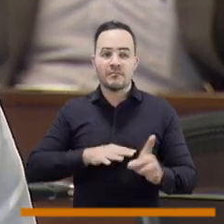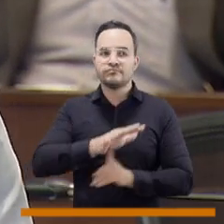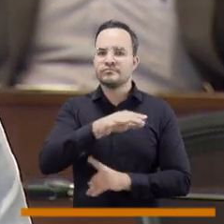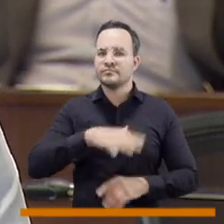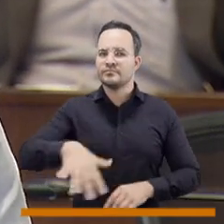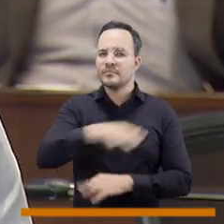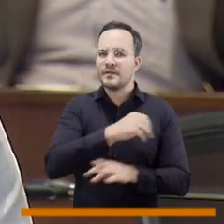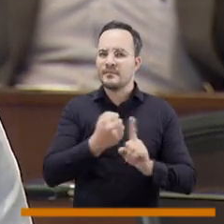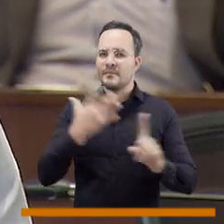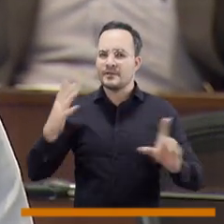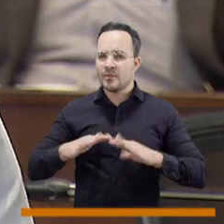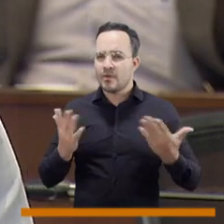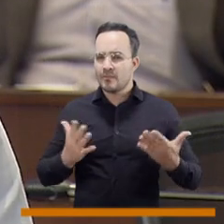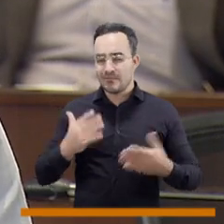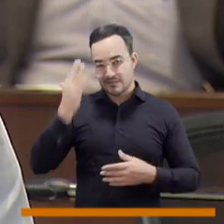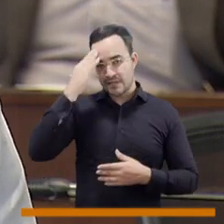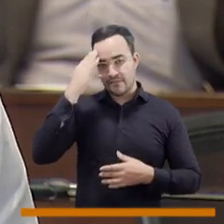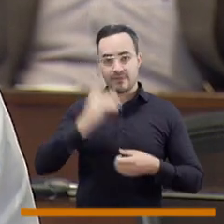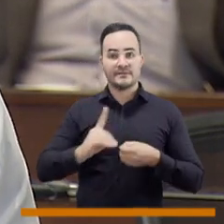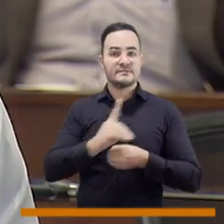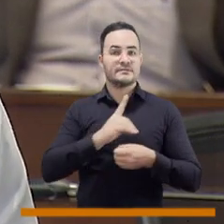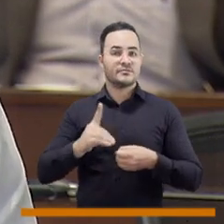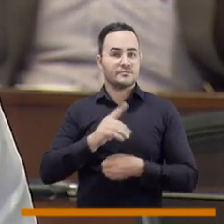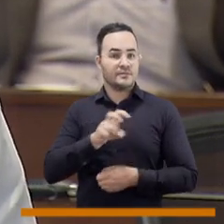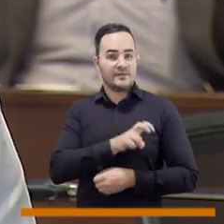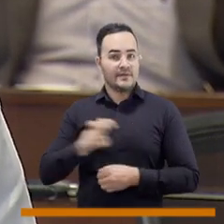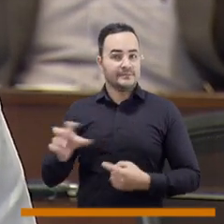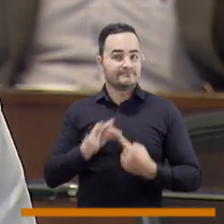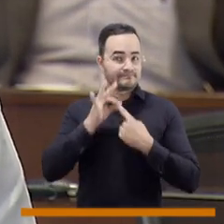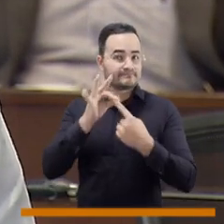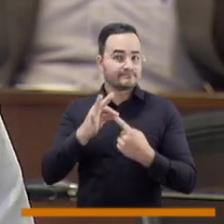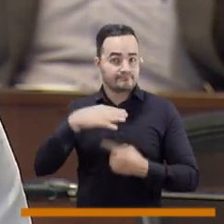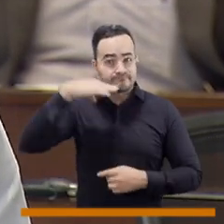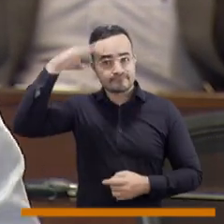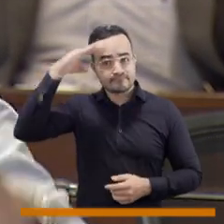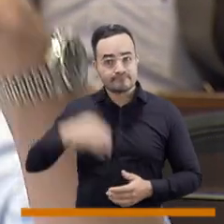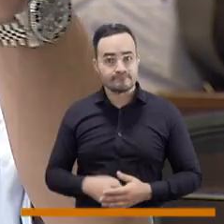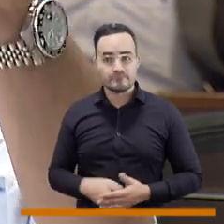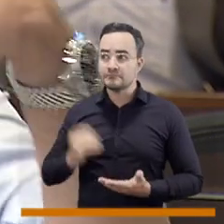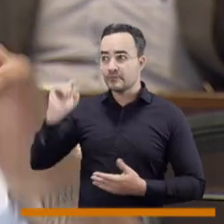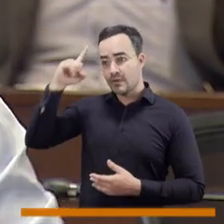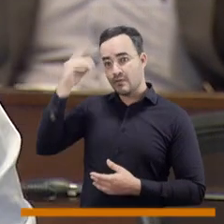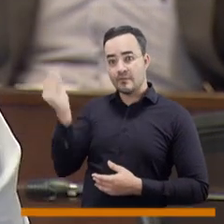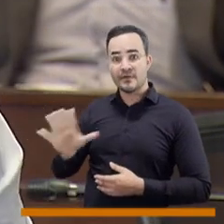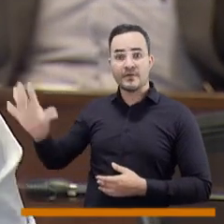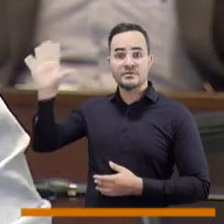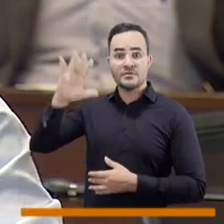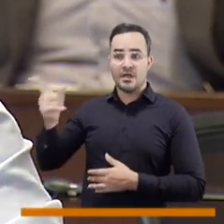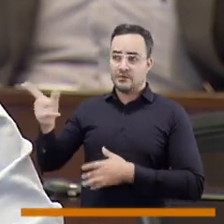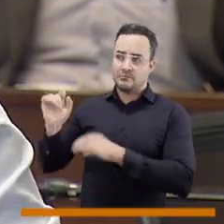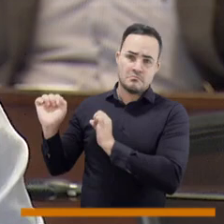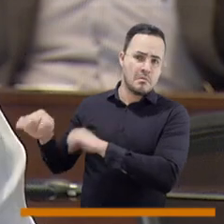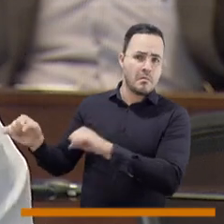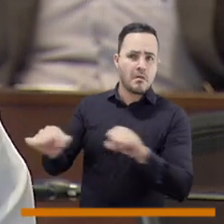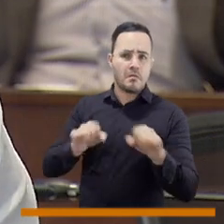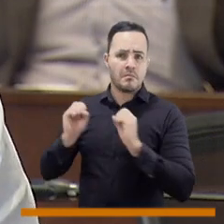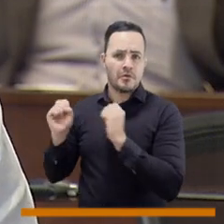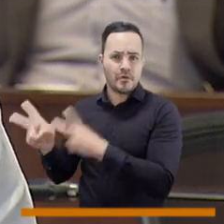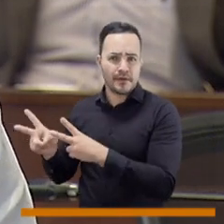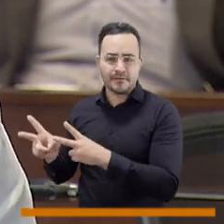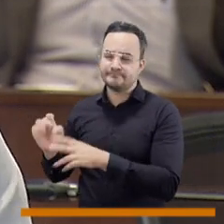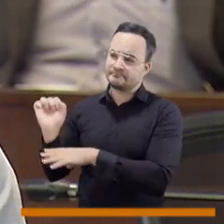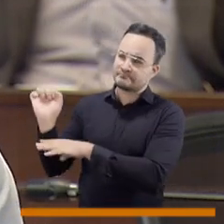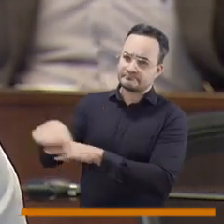importante porque nosotros somos un distrito de categoría especial. Entonces, desde el gobierno nacional todo podría estar dado.